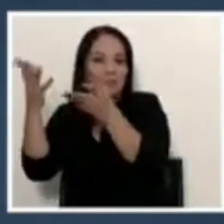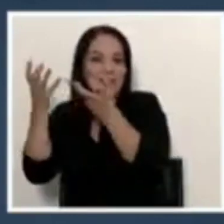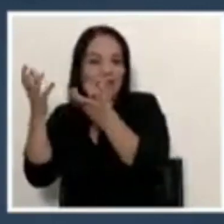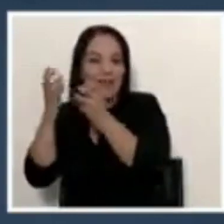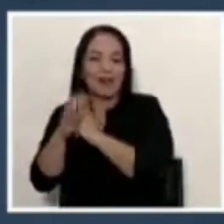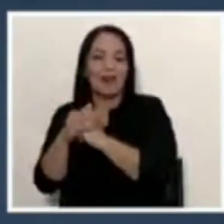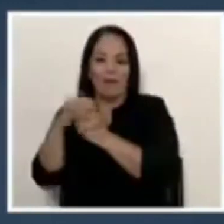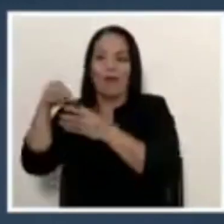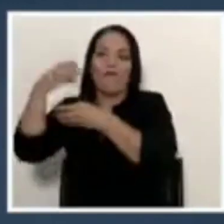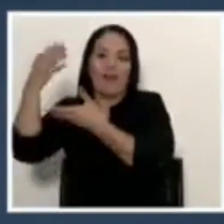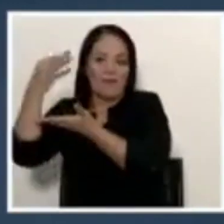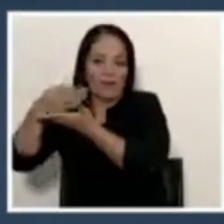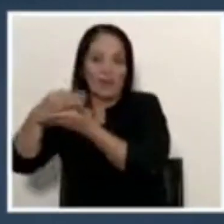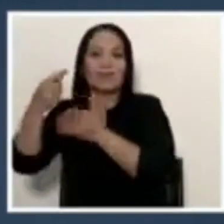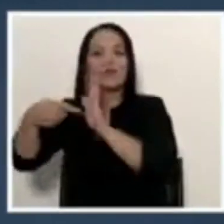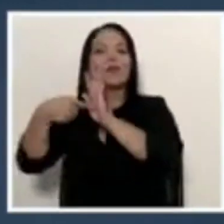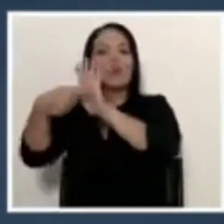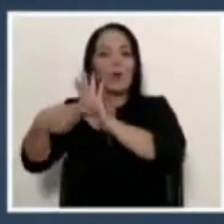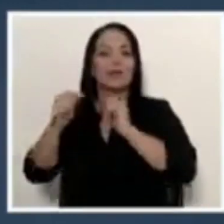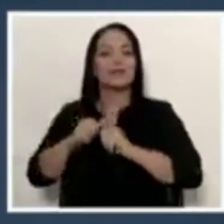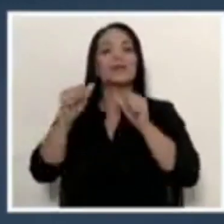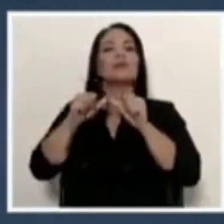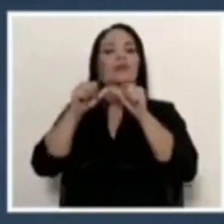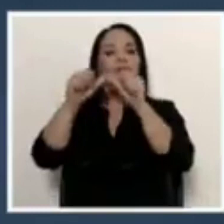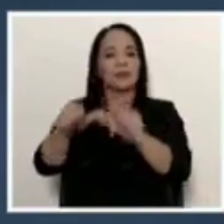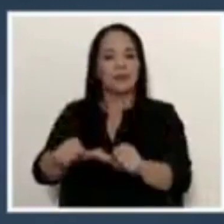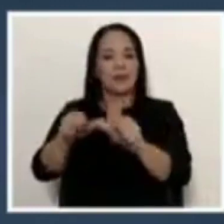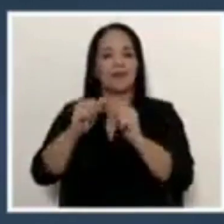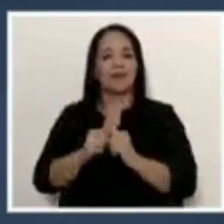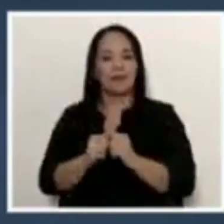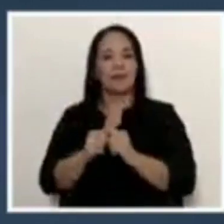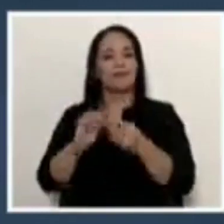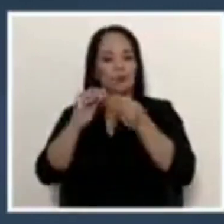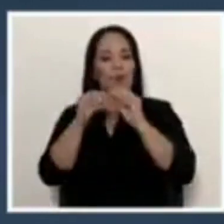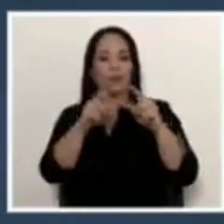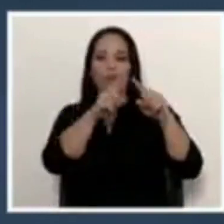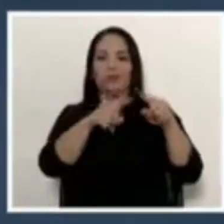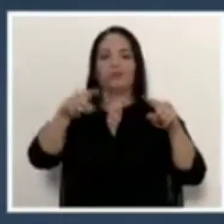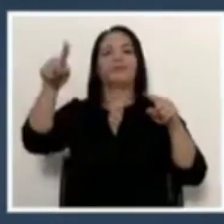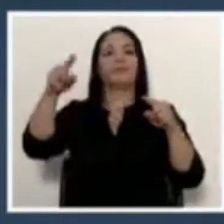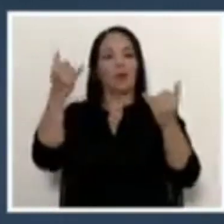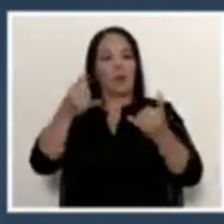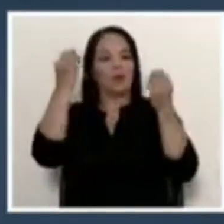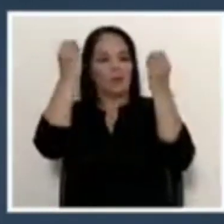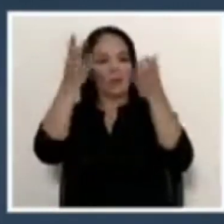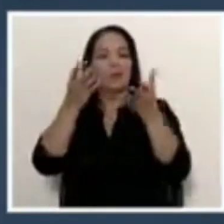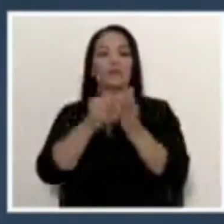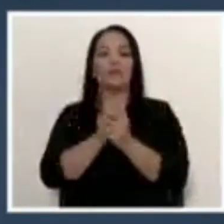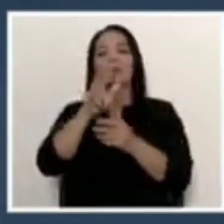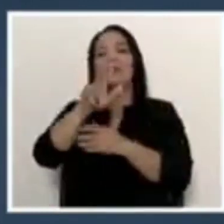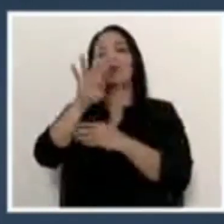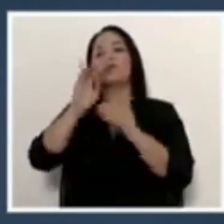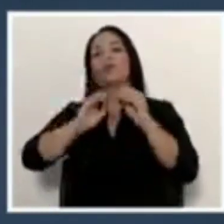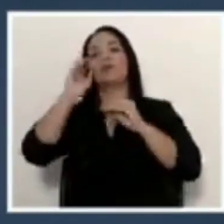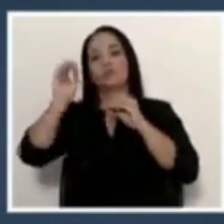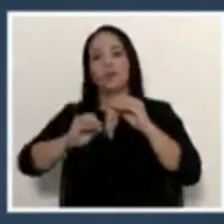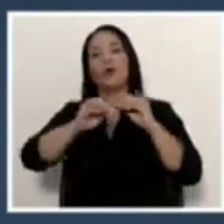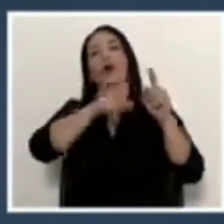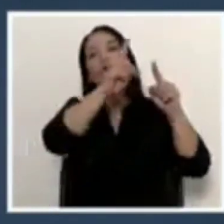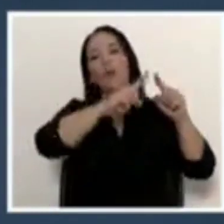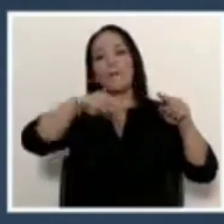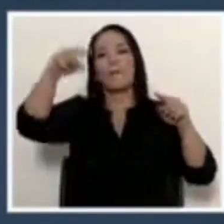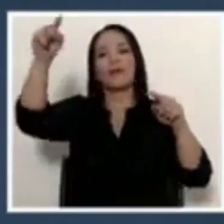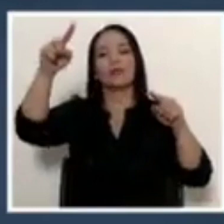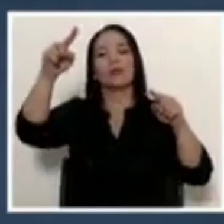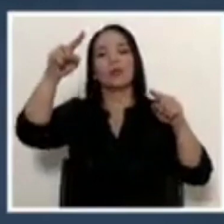demuestran y sostienen estas cifras que hoy estamos comunicando. 34% de aumento